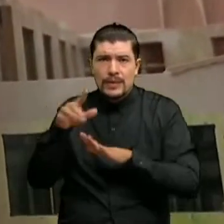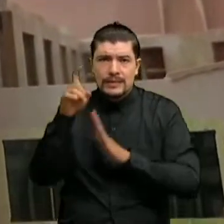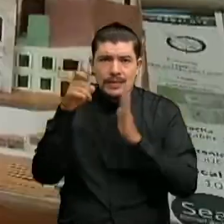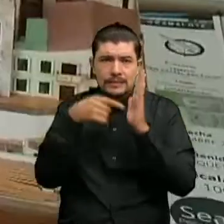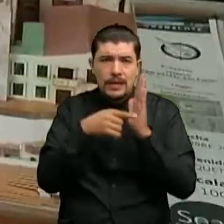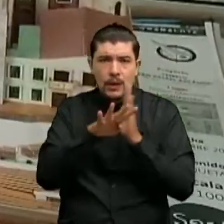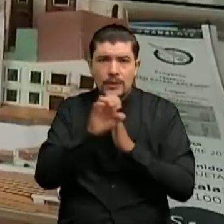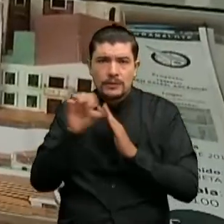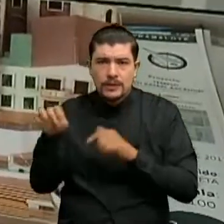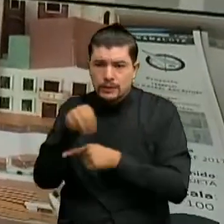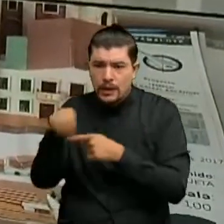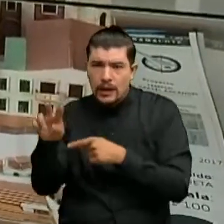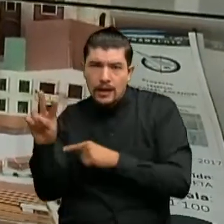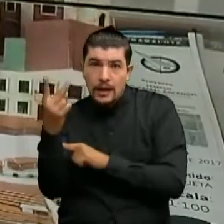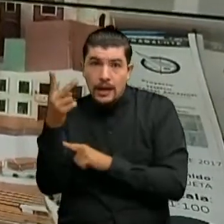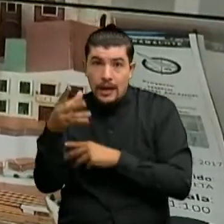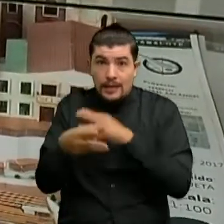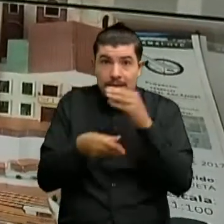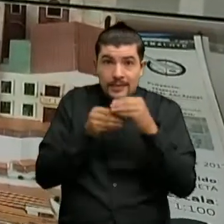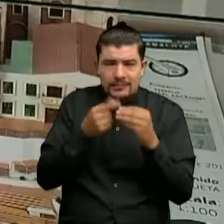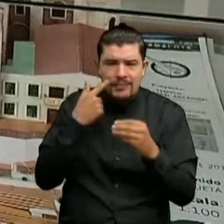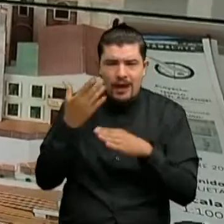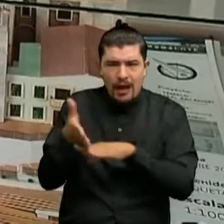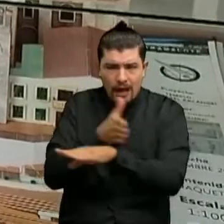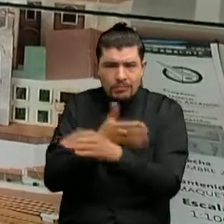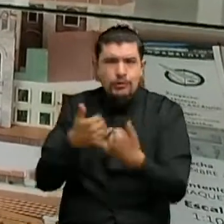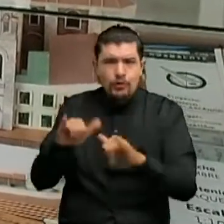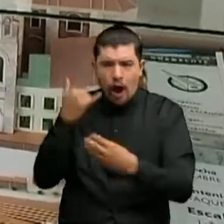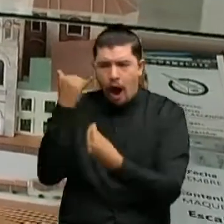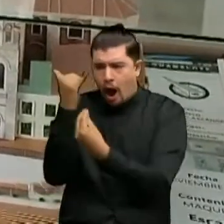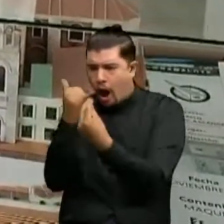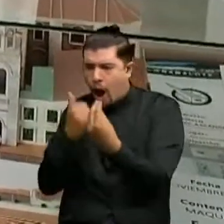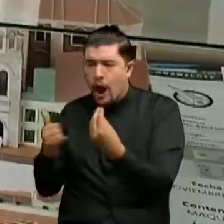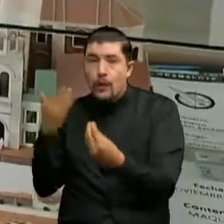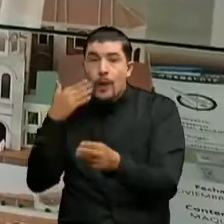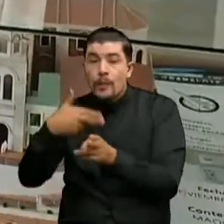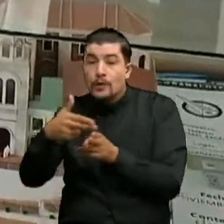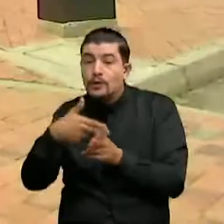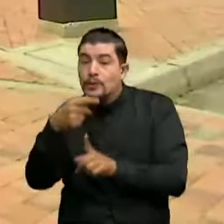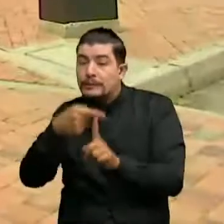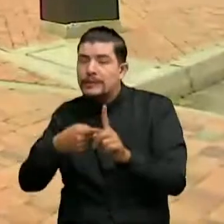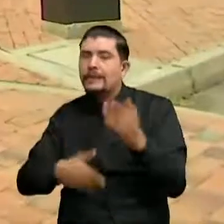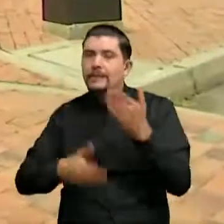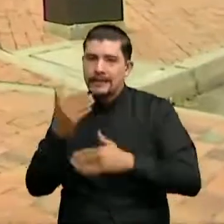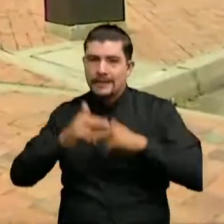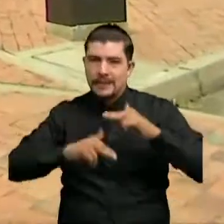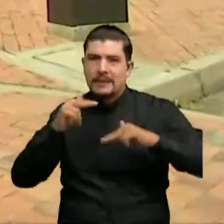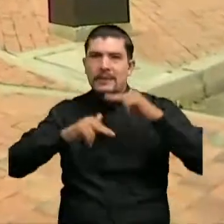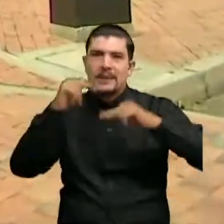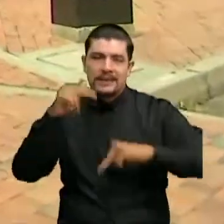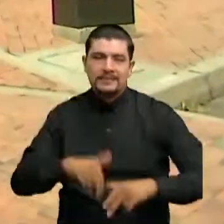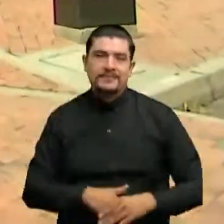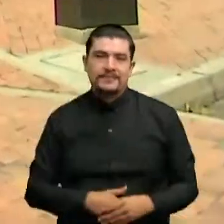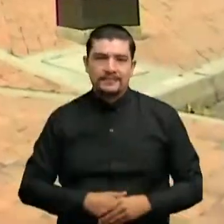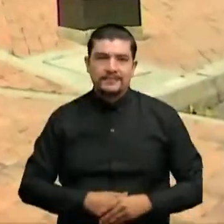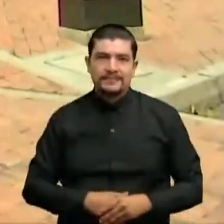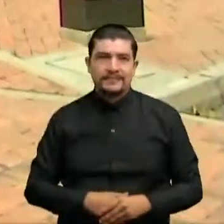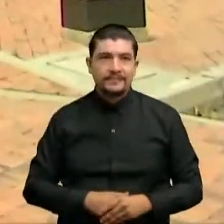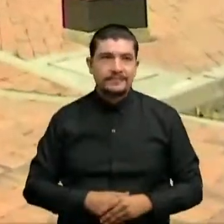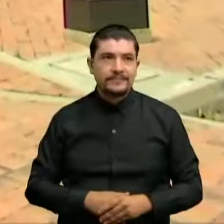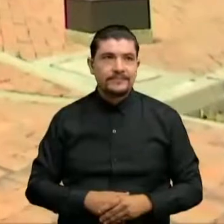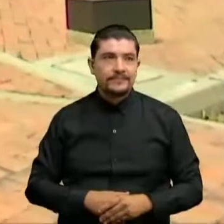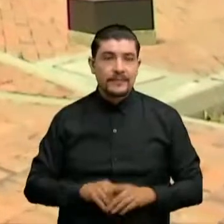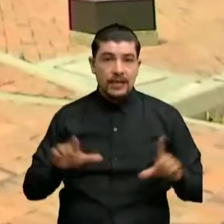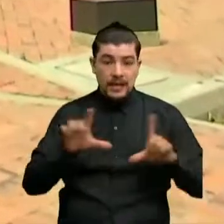cuadrados Y cuenta con estudios y diseños Para iniciar su construcción En los próximos meses Pues bueno el Canal Tro ha